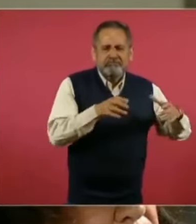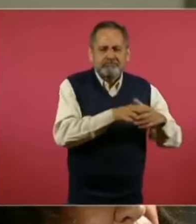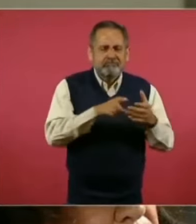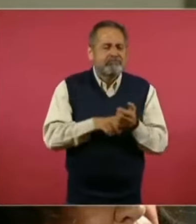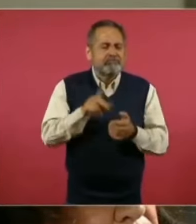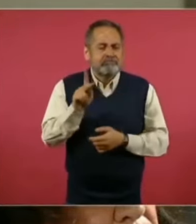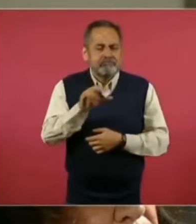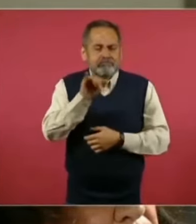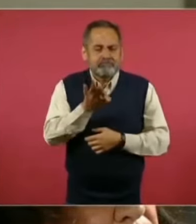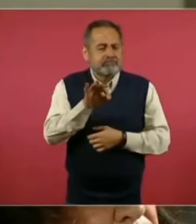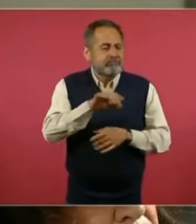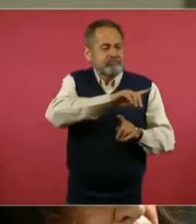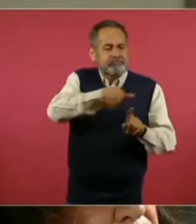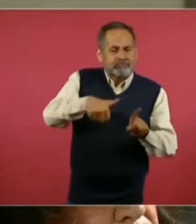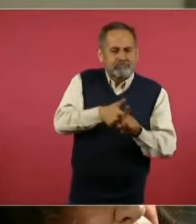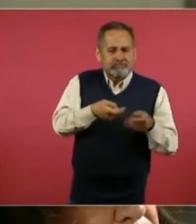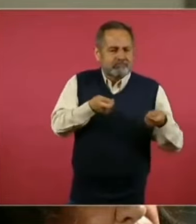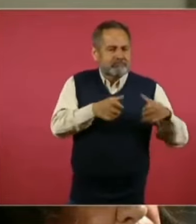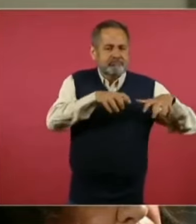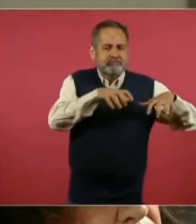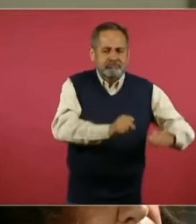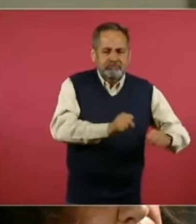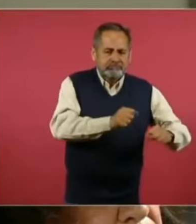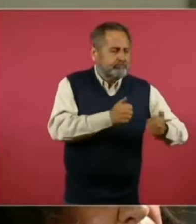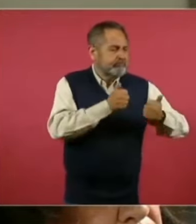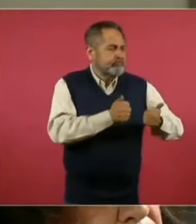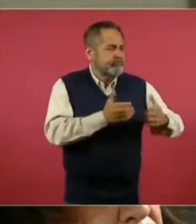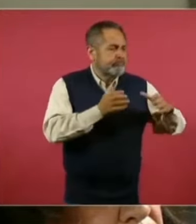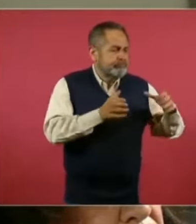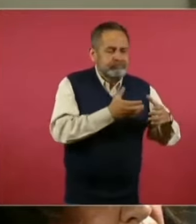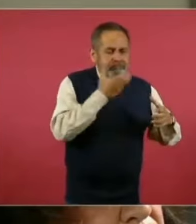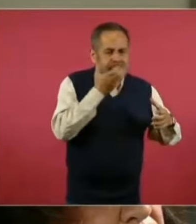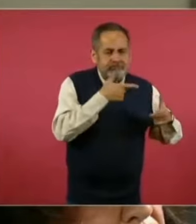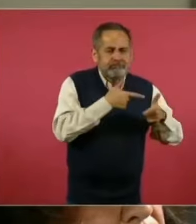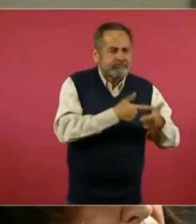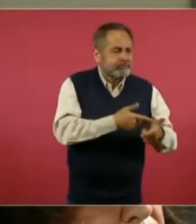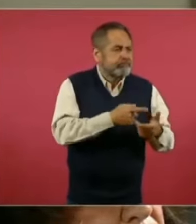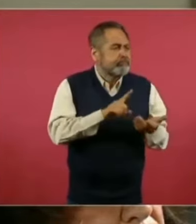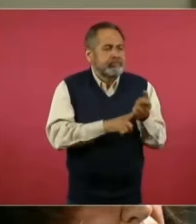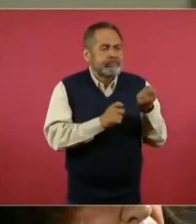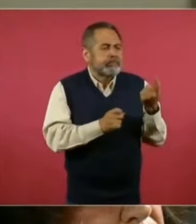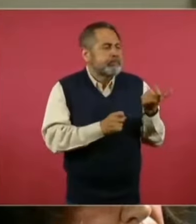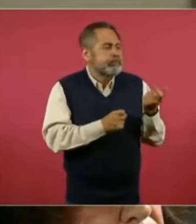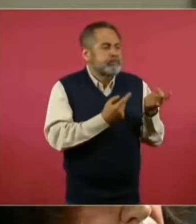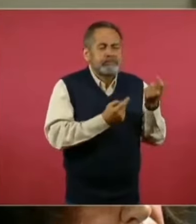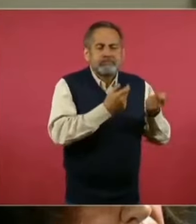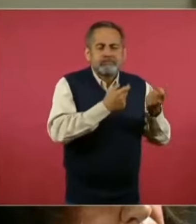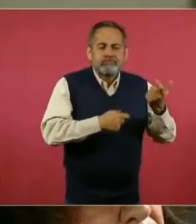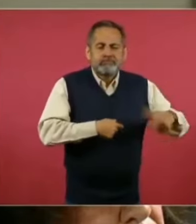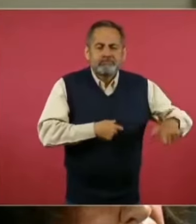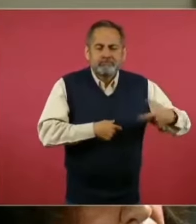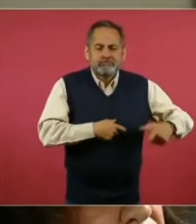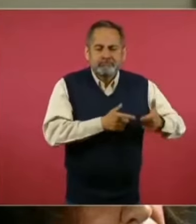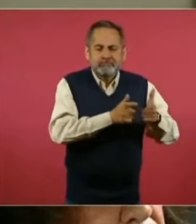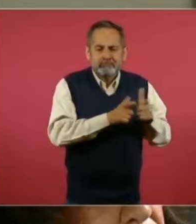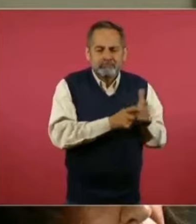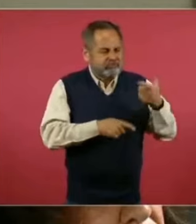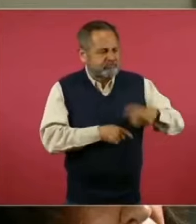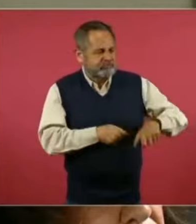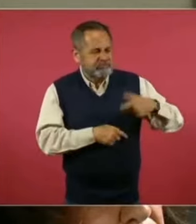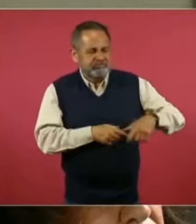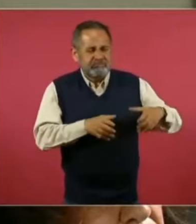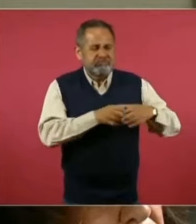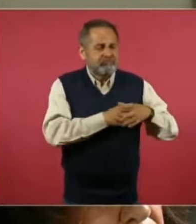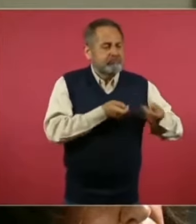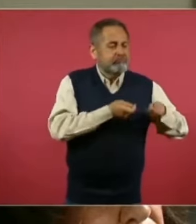Judicial capturado por no sólo el conservadurismo, sino sobre todo por sectores económicos muy poderosos y que